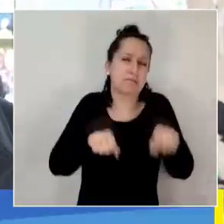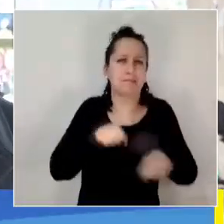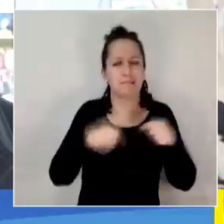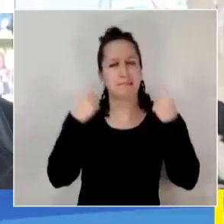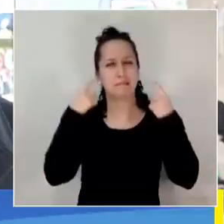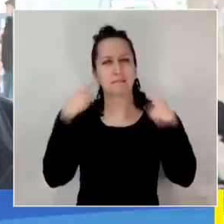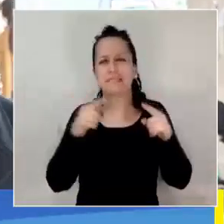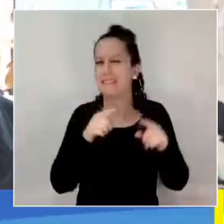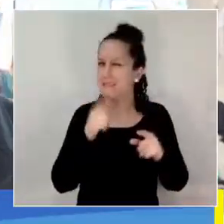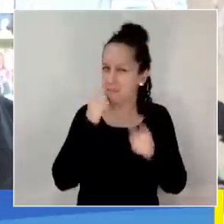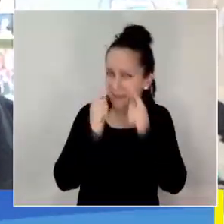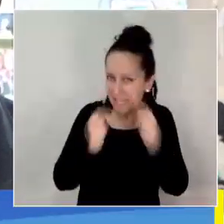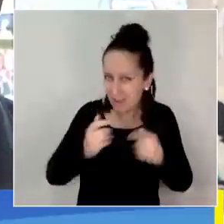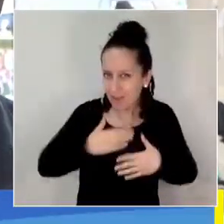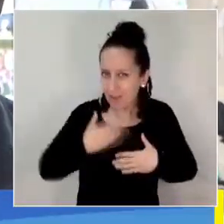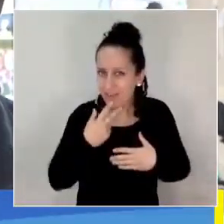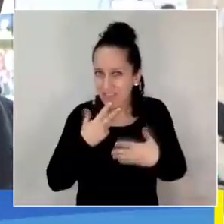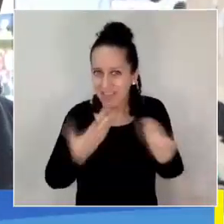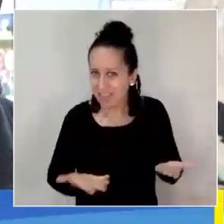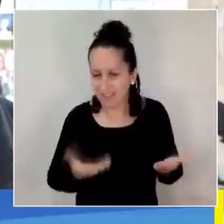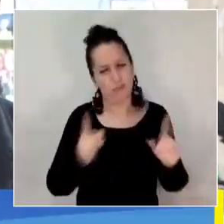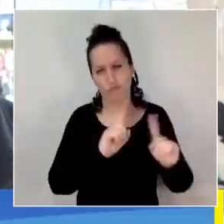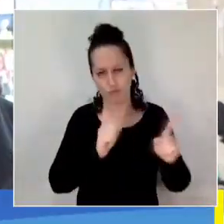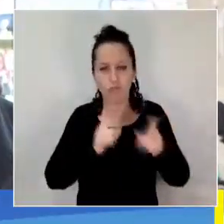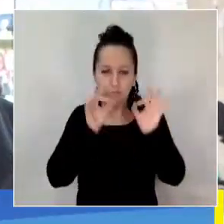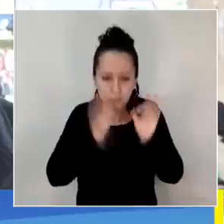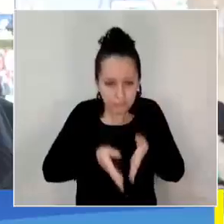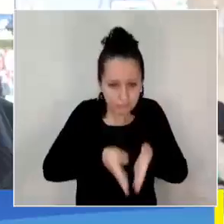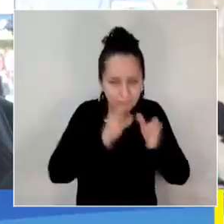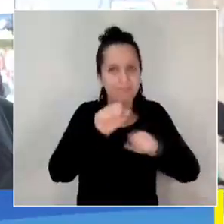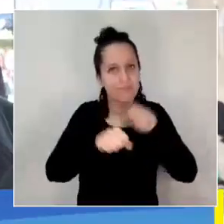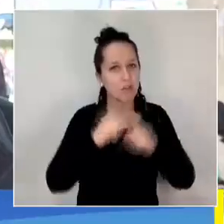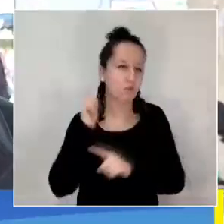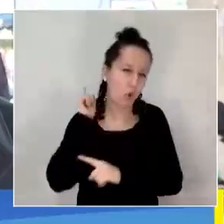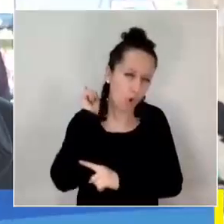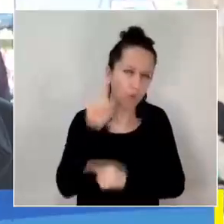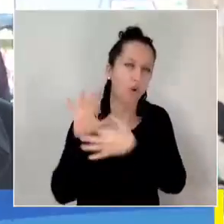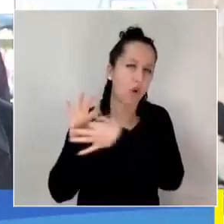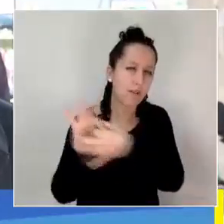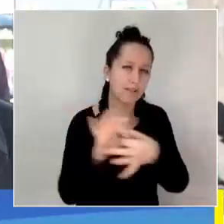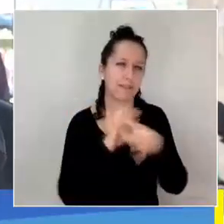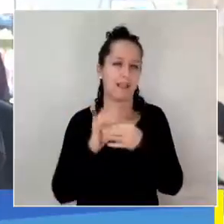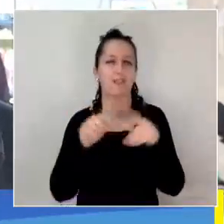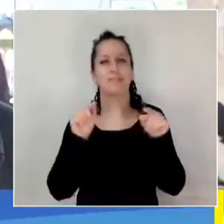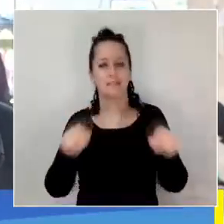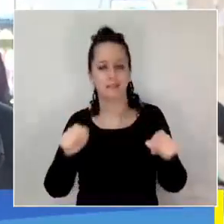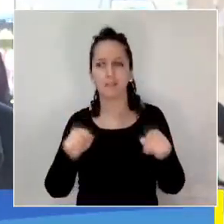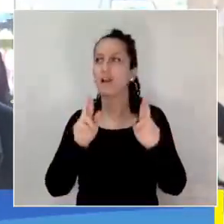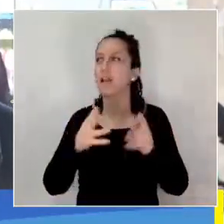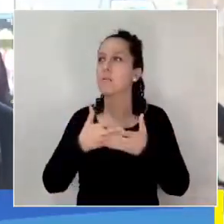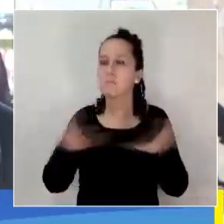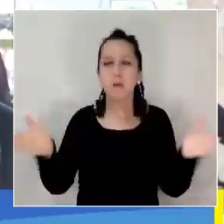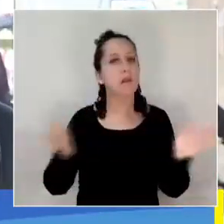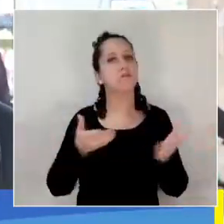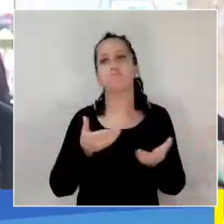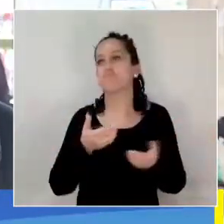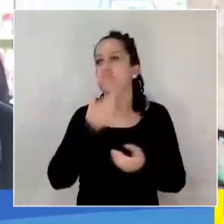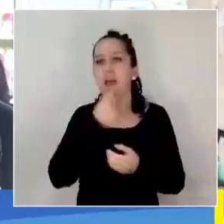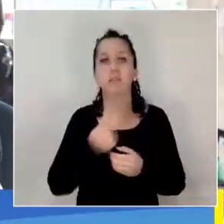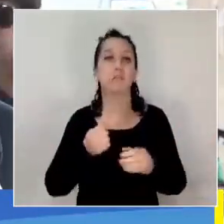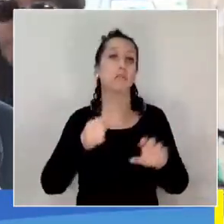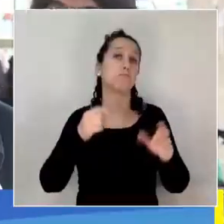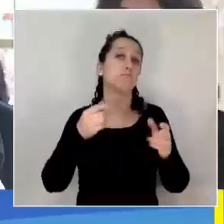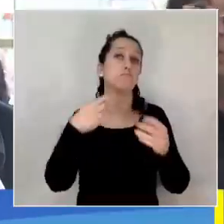debe permitir entonces entregar ciudades mucho más amigables, recorribles, pie, en